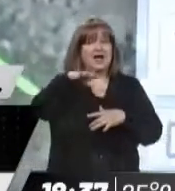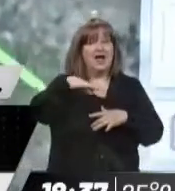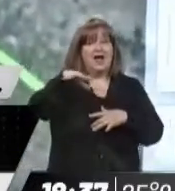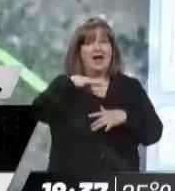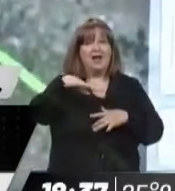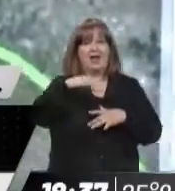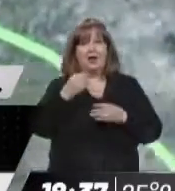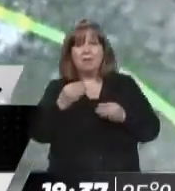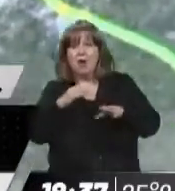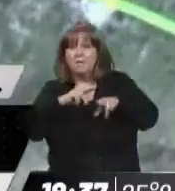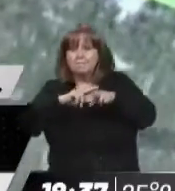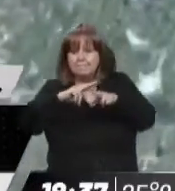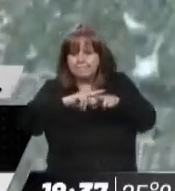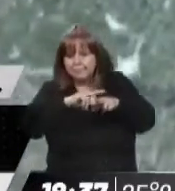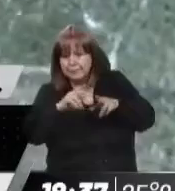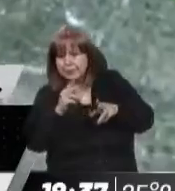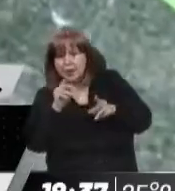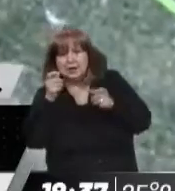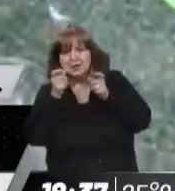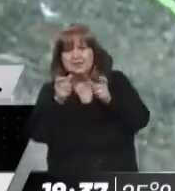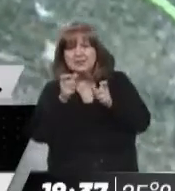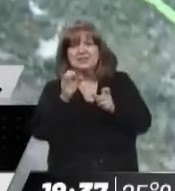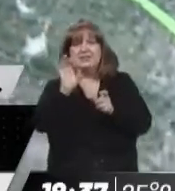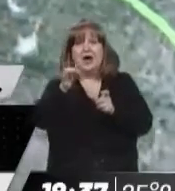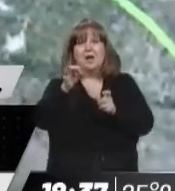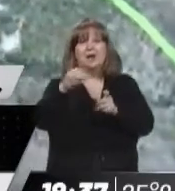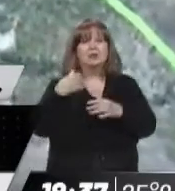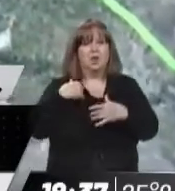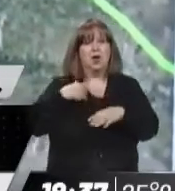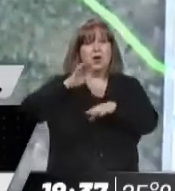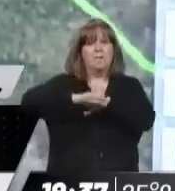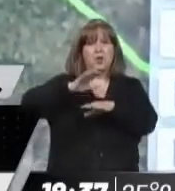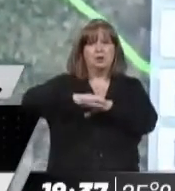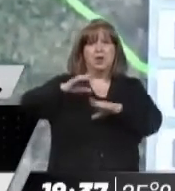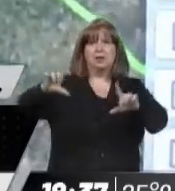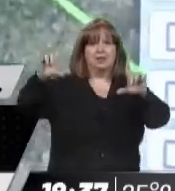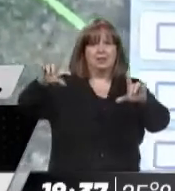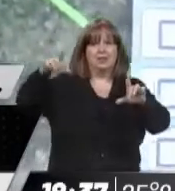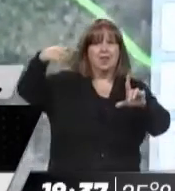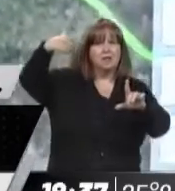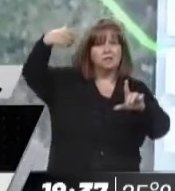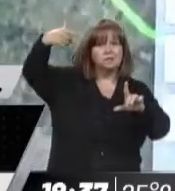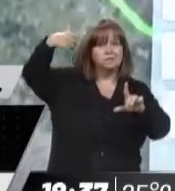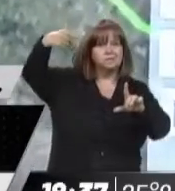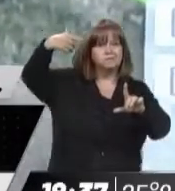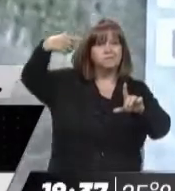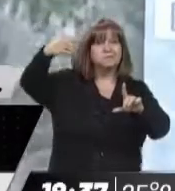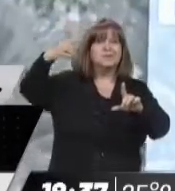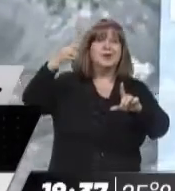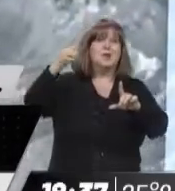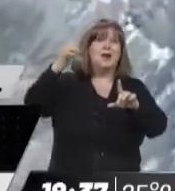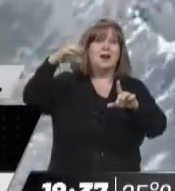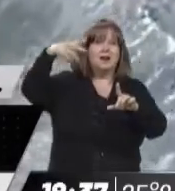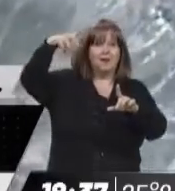evaluación de pavimentos, desde hace un tiempo, con un sistema de información geográfica que está denominado como SIG-Vial